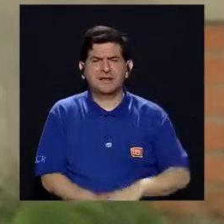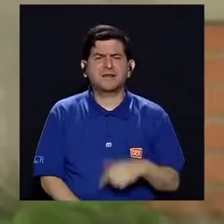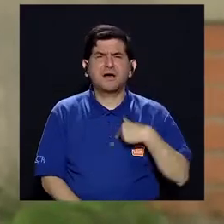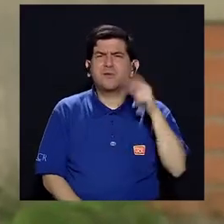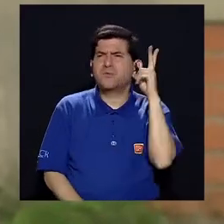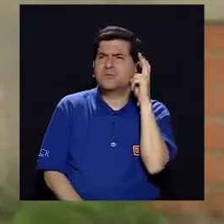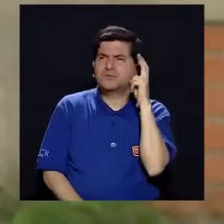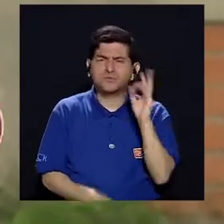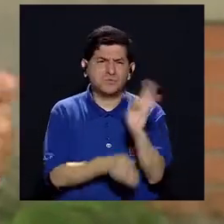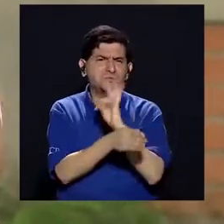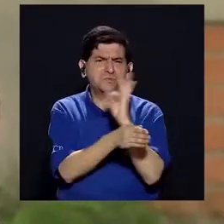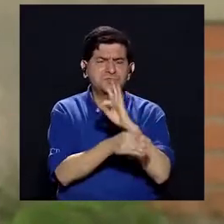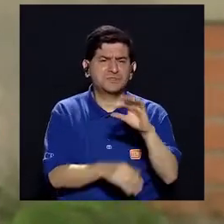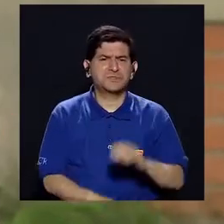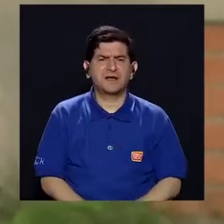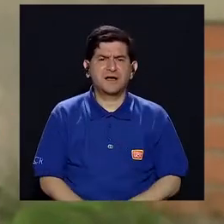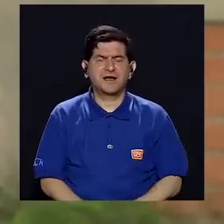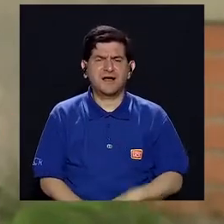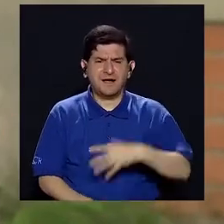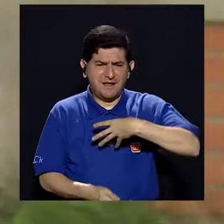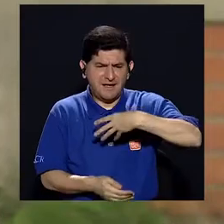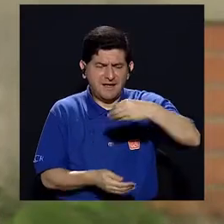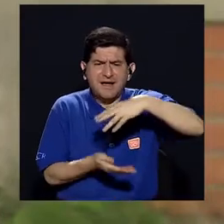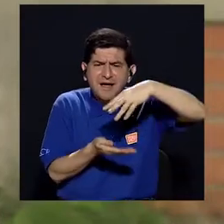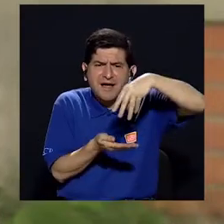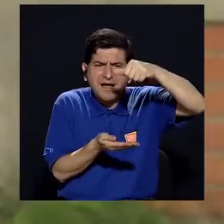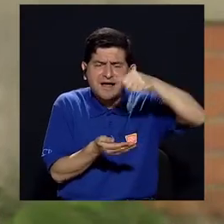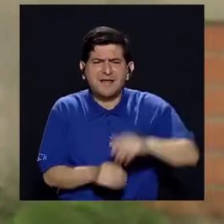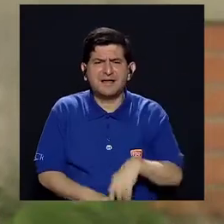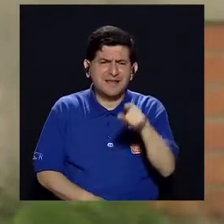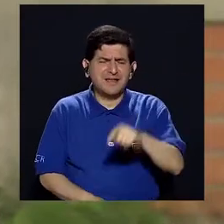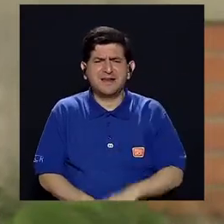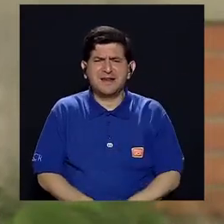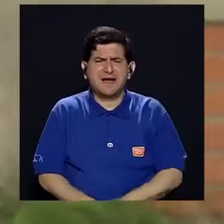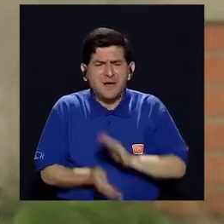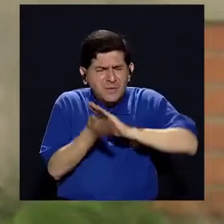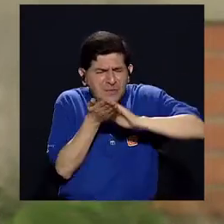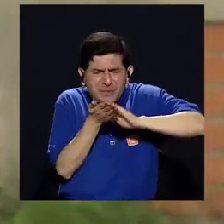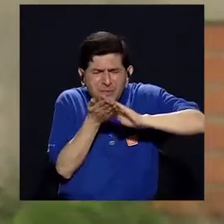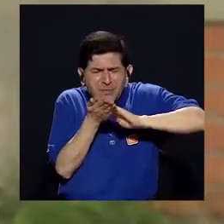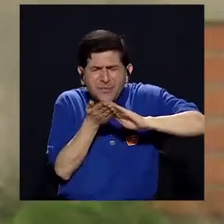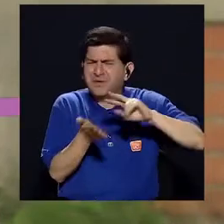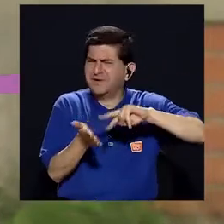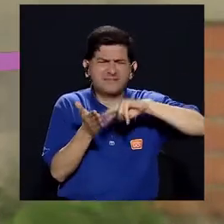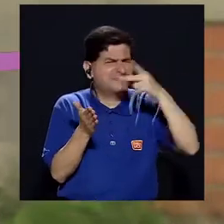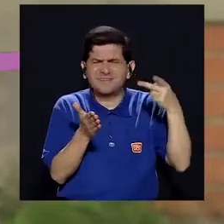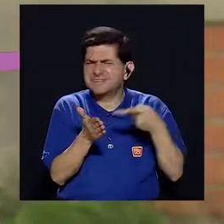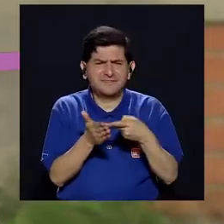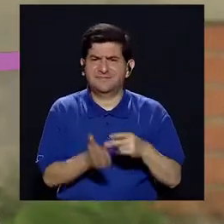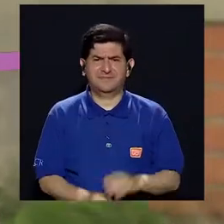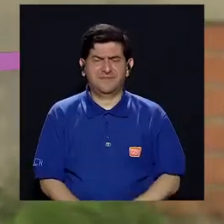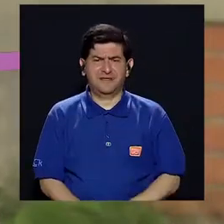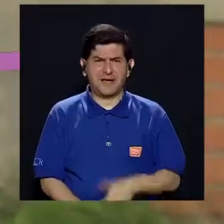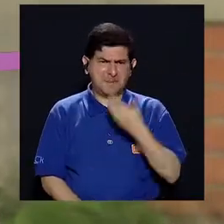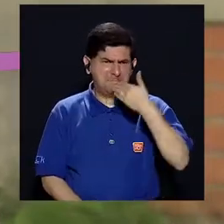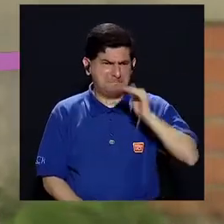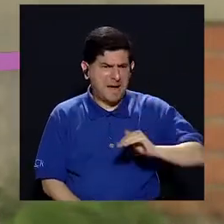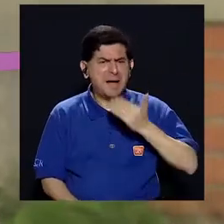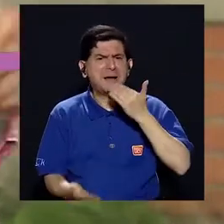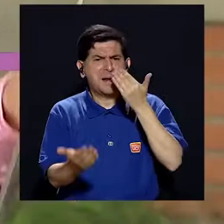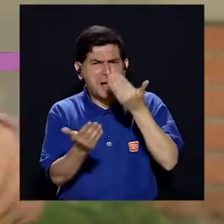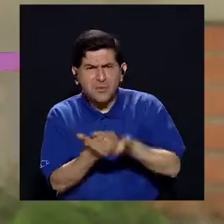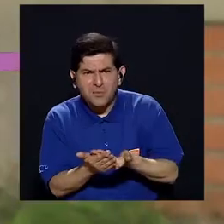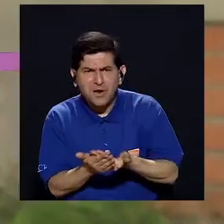escucha mucho en la televisión y en otros medios harinas refinadas, ¿qué podemos entender por harinas refinadas?